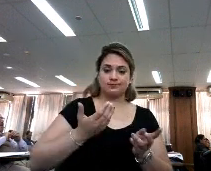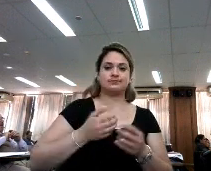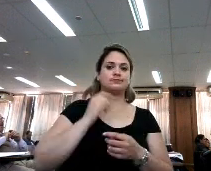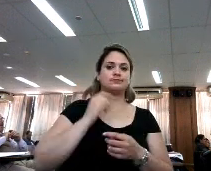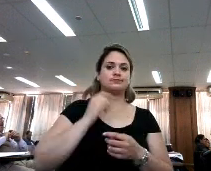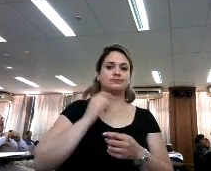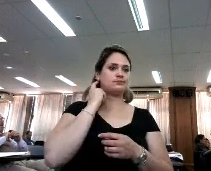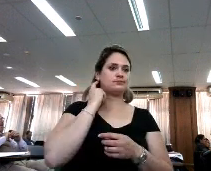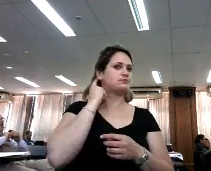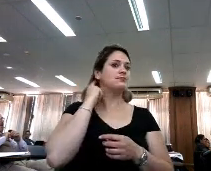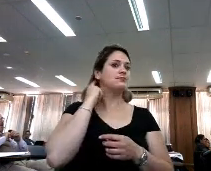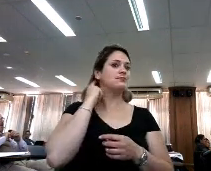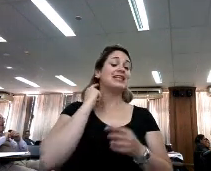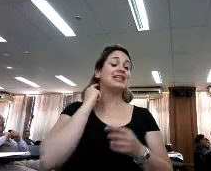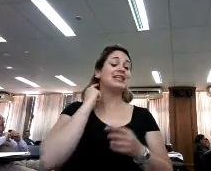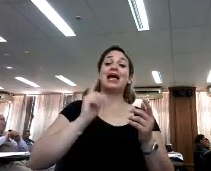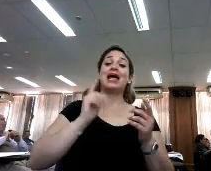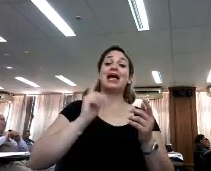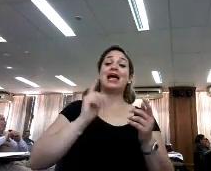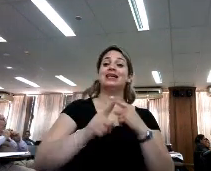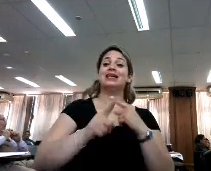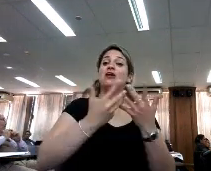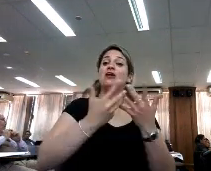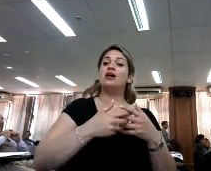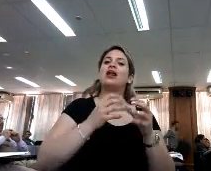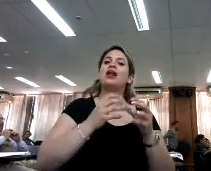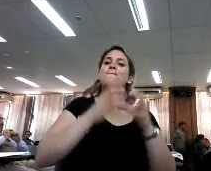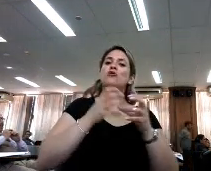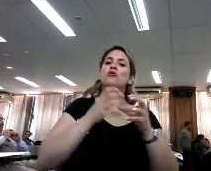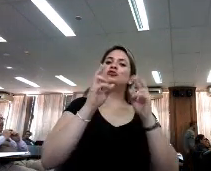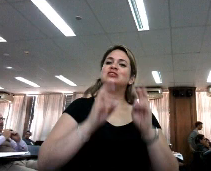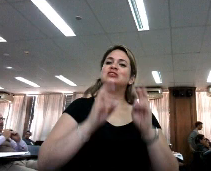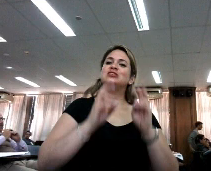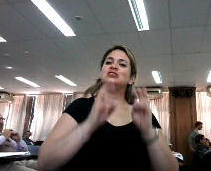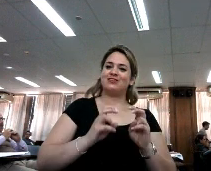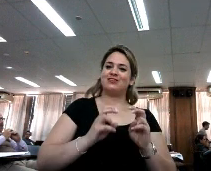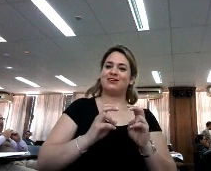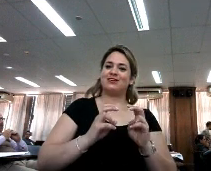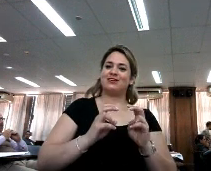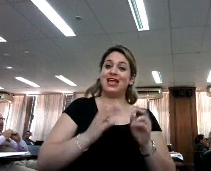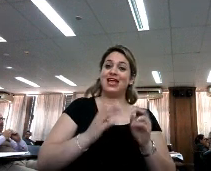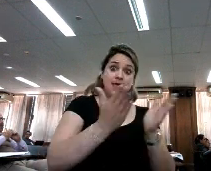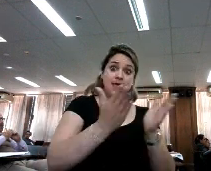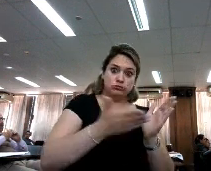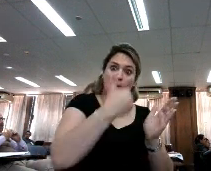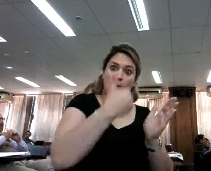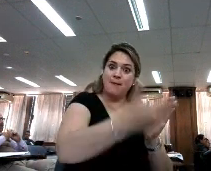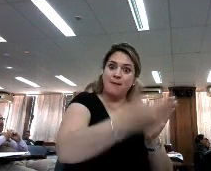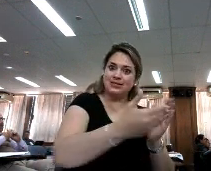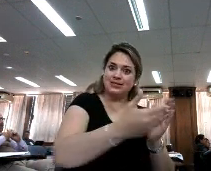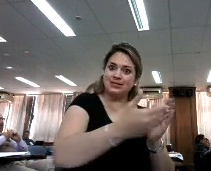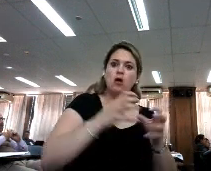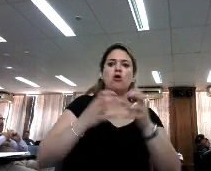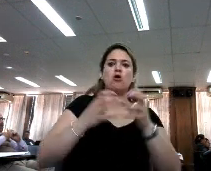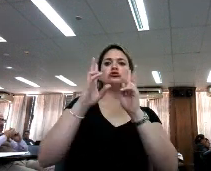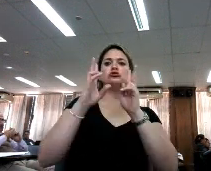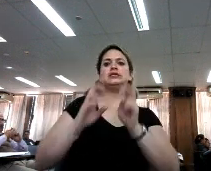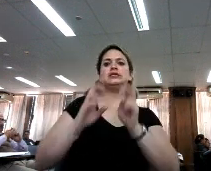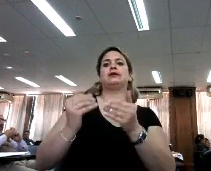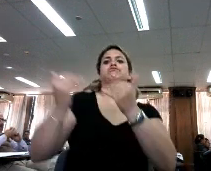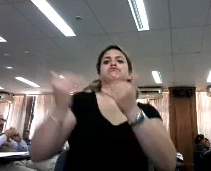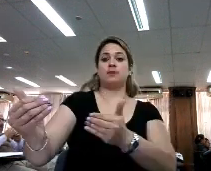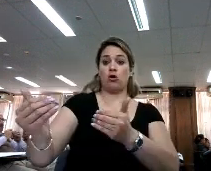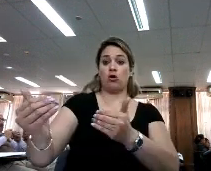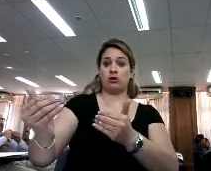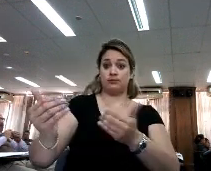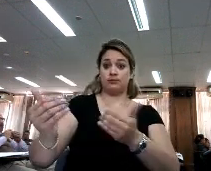es que está directamente relacionado con la producción científica. A mayor uso de libros, mayor es la producción científica. ¿Por qué? Porque vemos qué